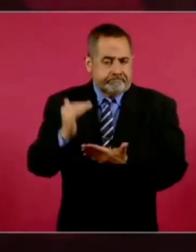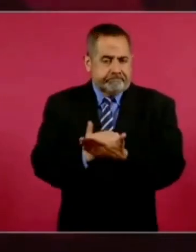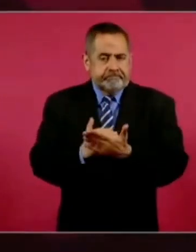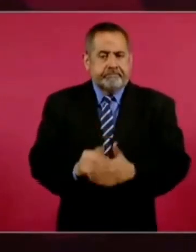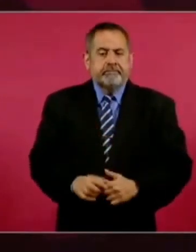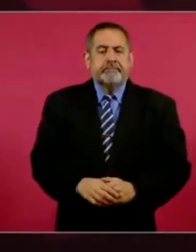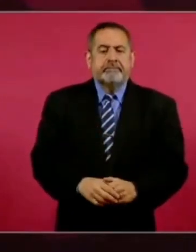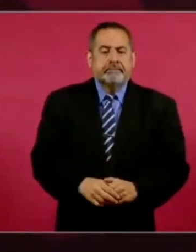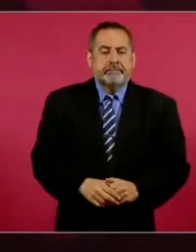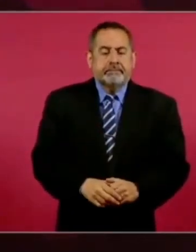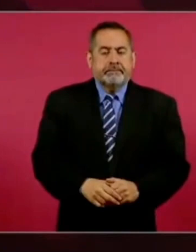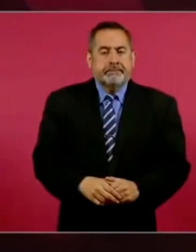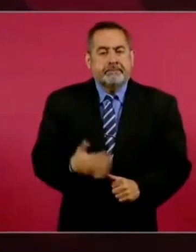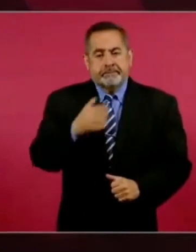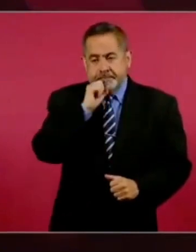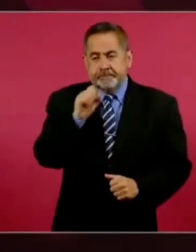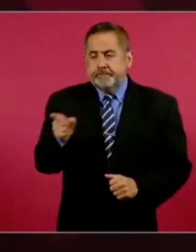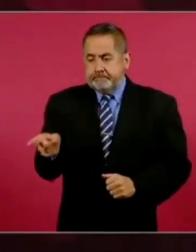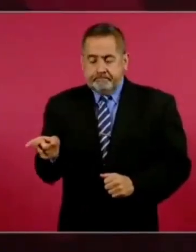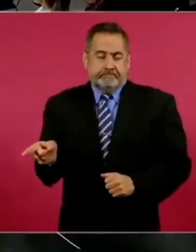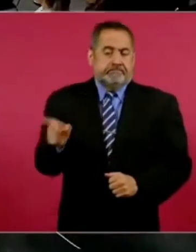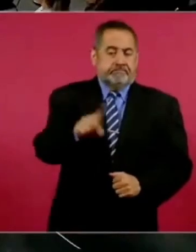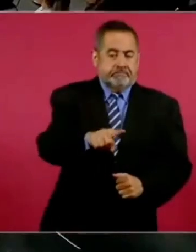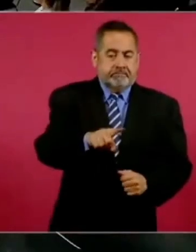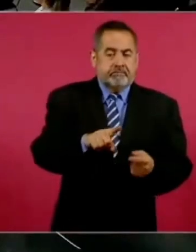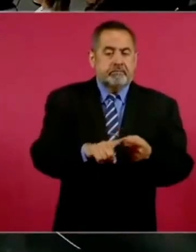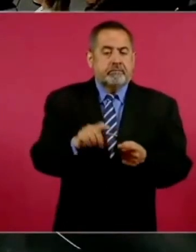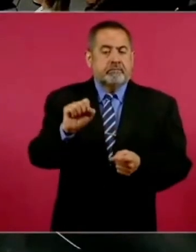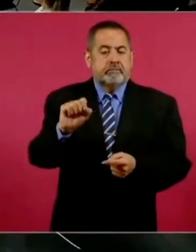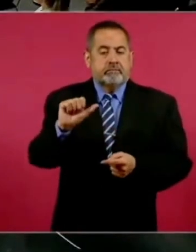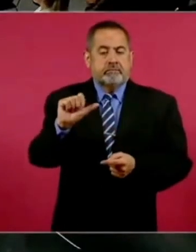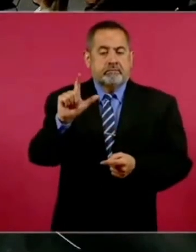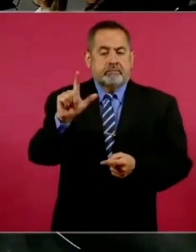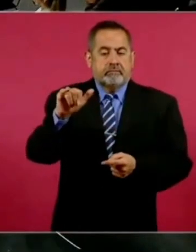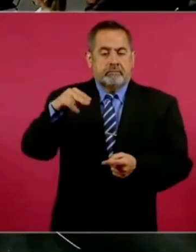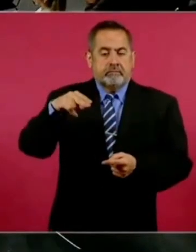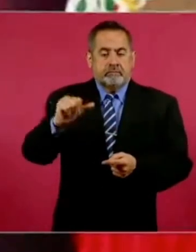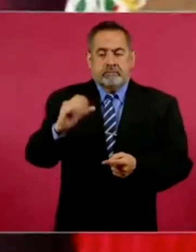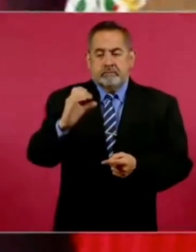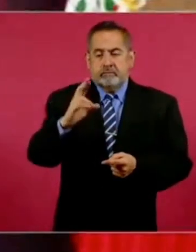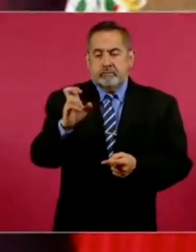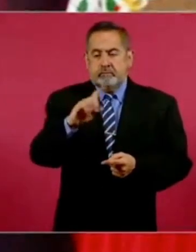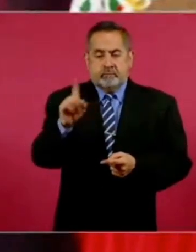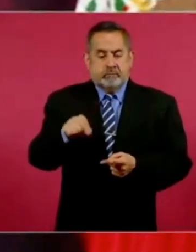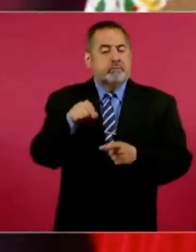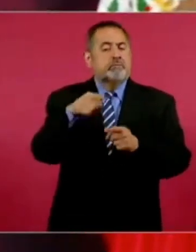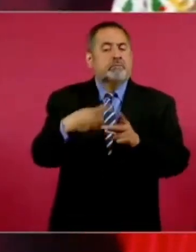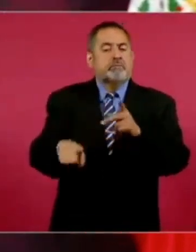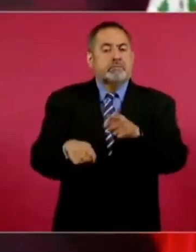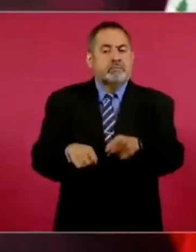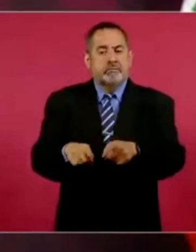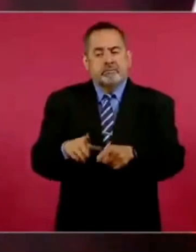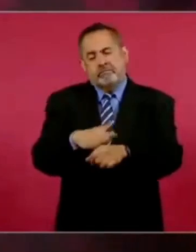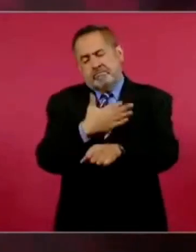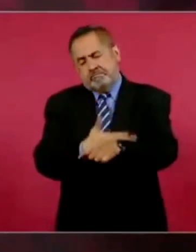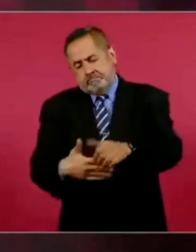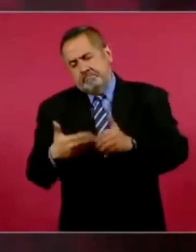Y la de Salina Cruz que comenzó más tarde,